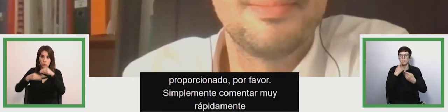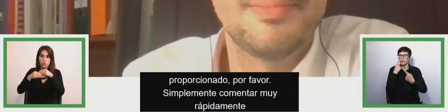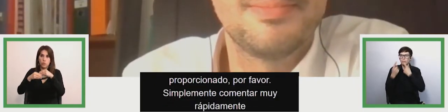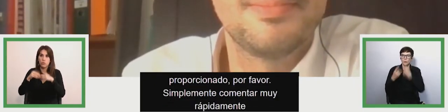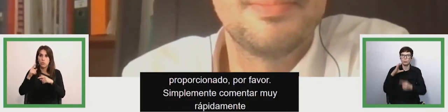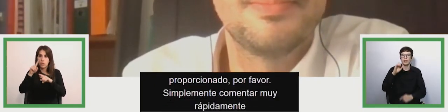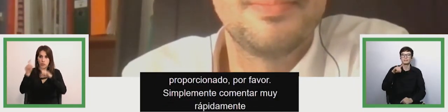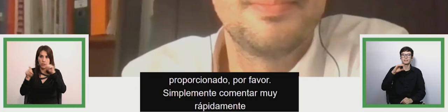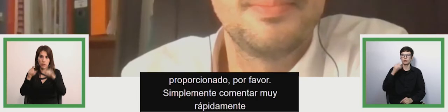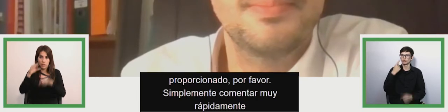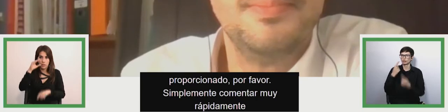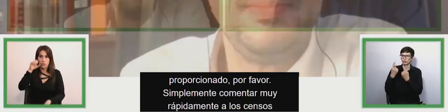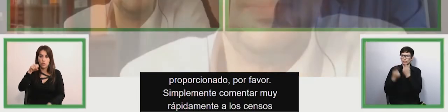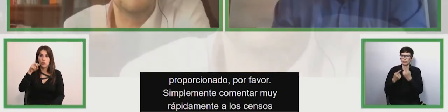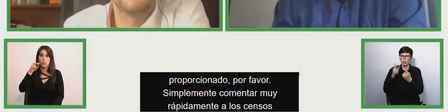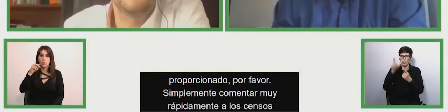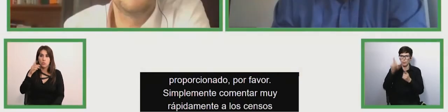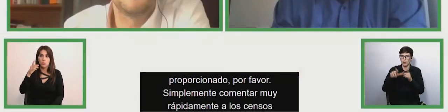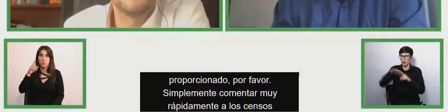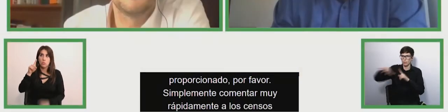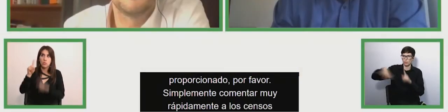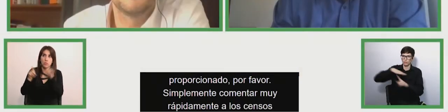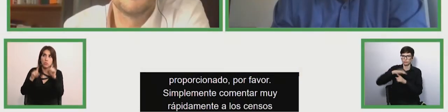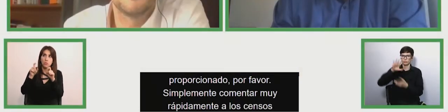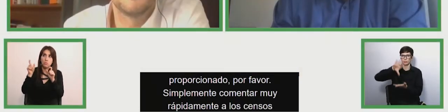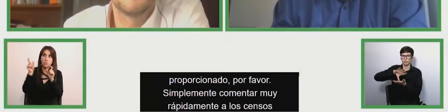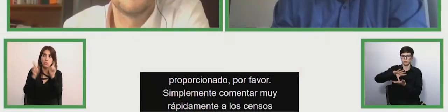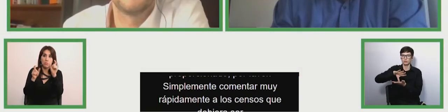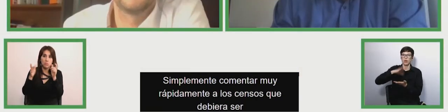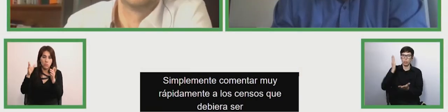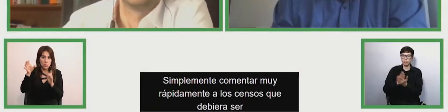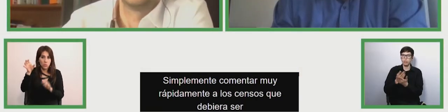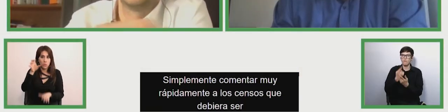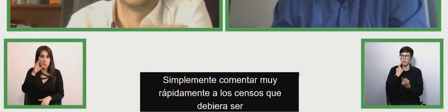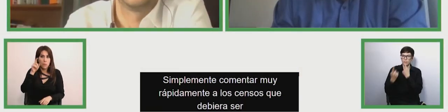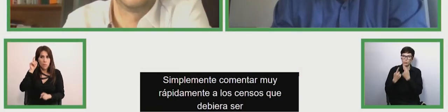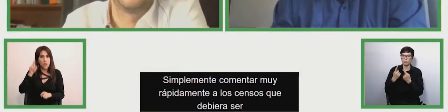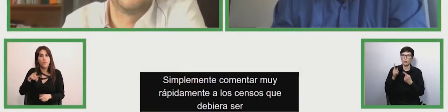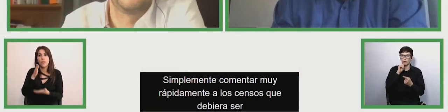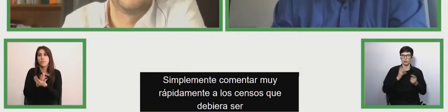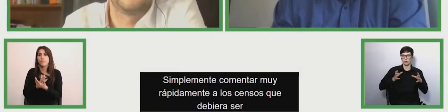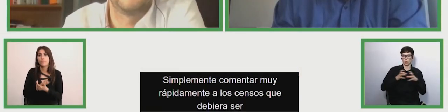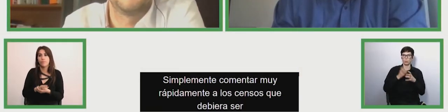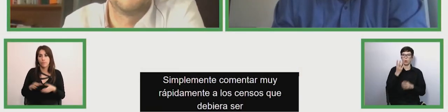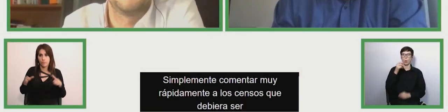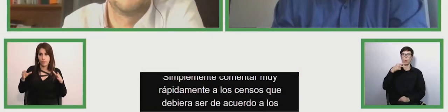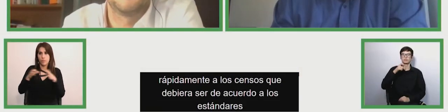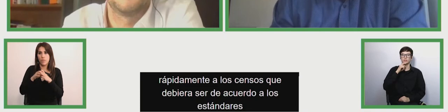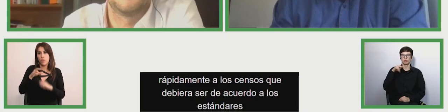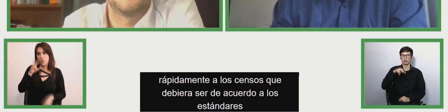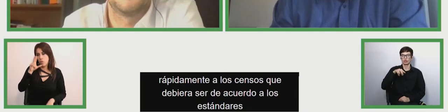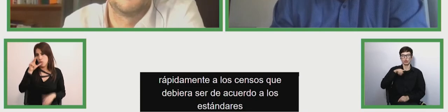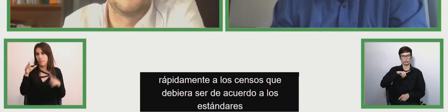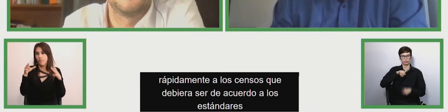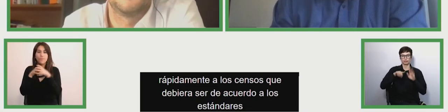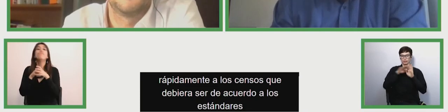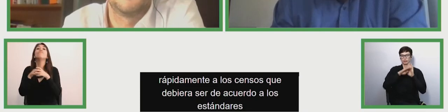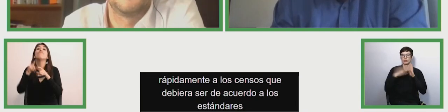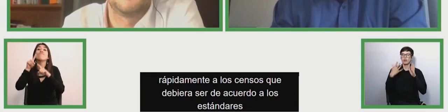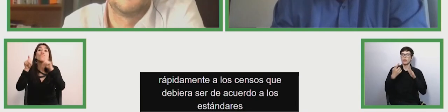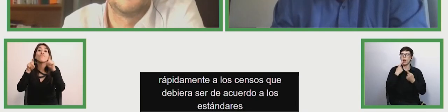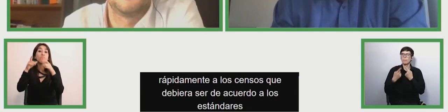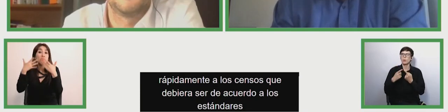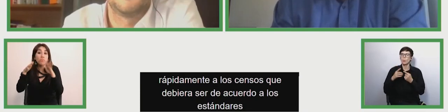que debiera ser efectivamente de acuerdo a los estándares definidos por el grupo de Washington entre otros y